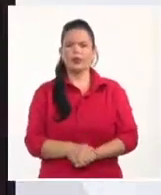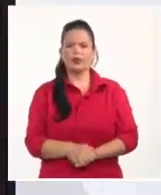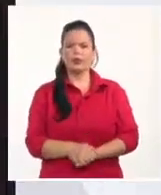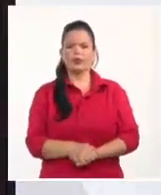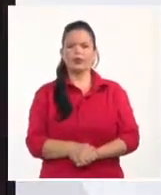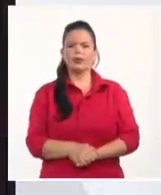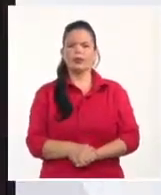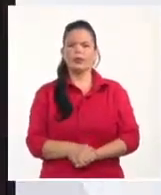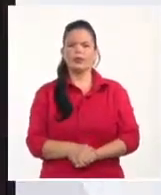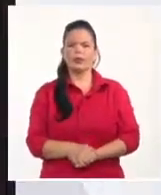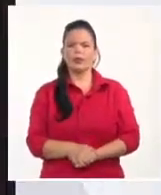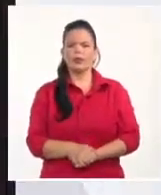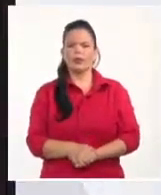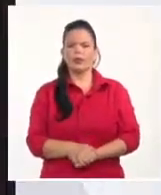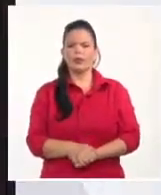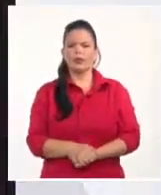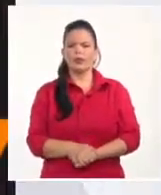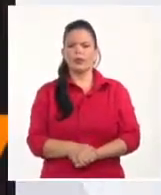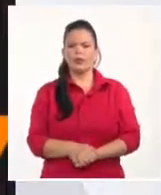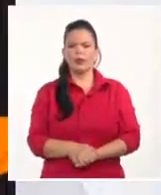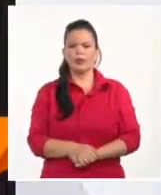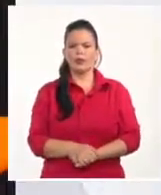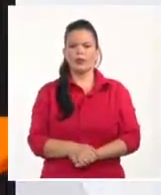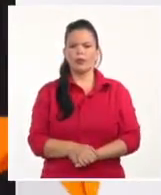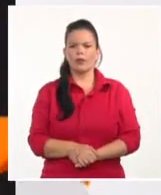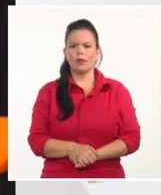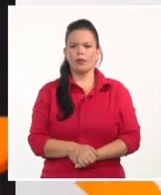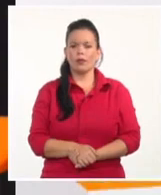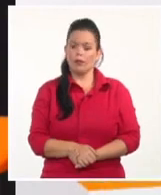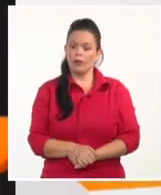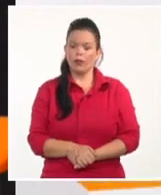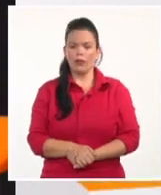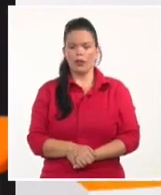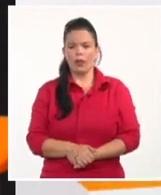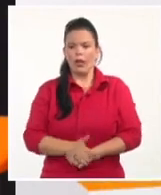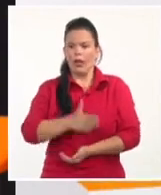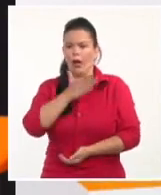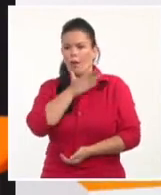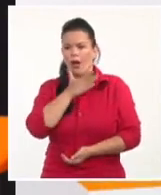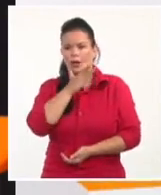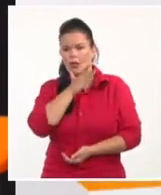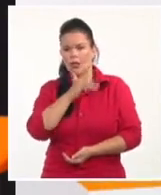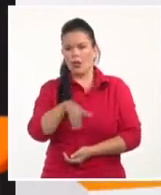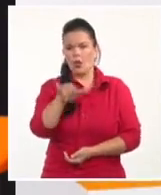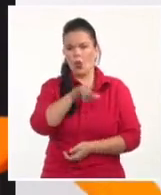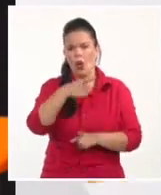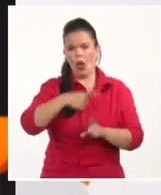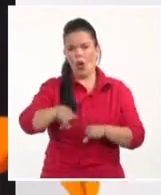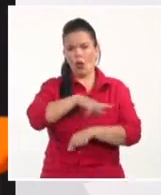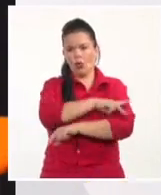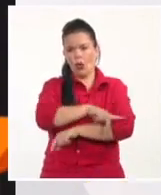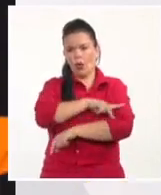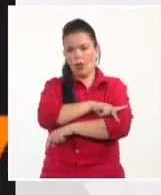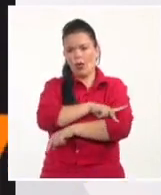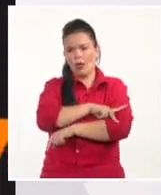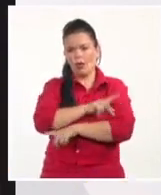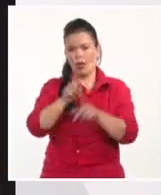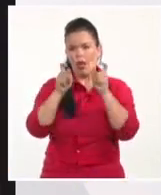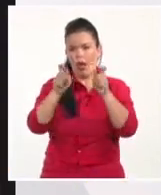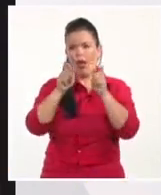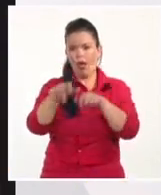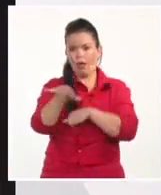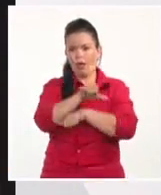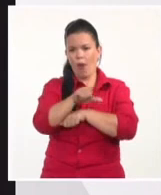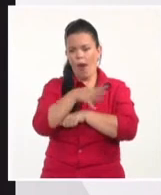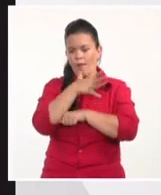Bueno, en cuanto a qué similitudes he visto con campañas de desinformación en otros países, bueno, la verdad es que muchísimas. De hecho,